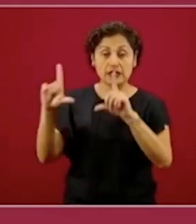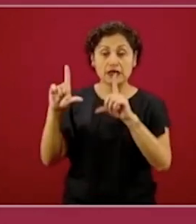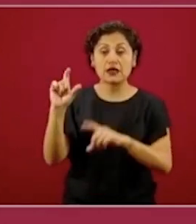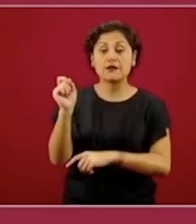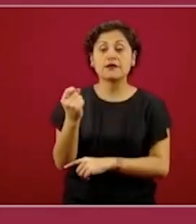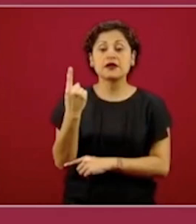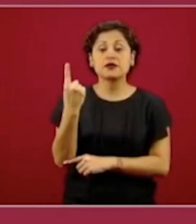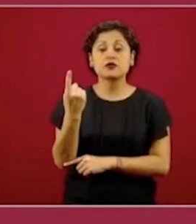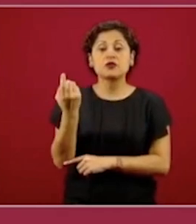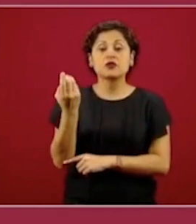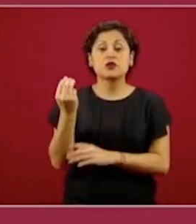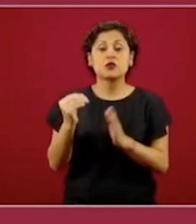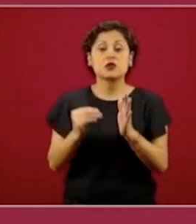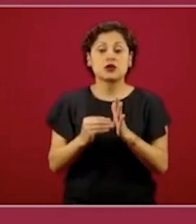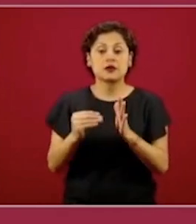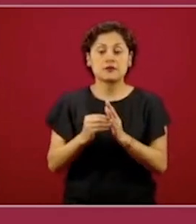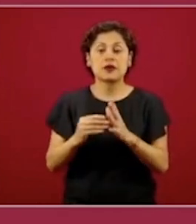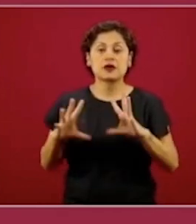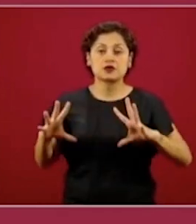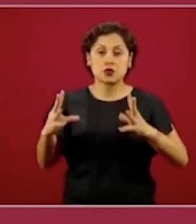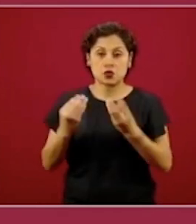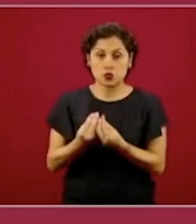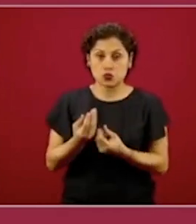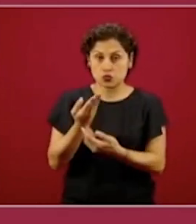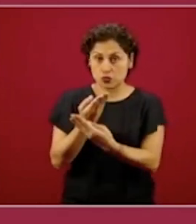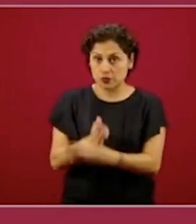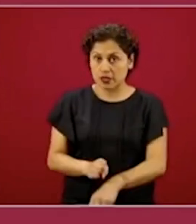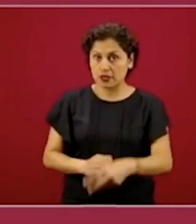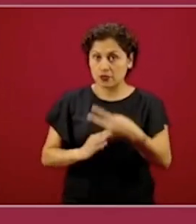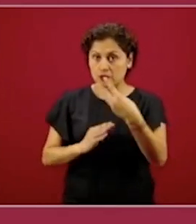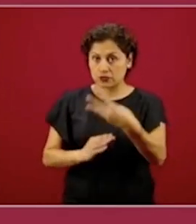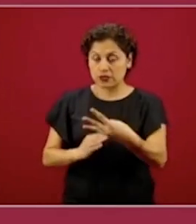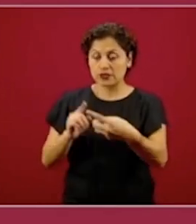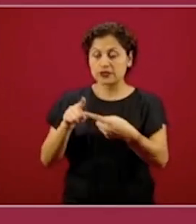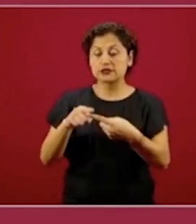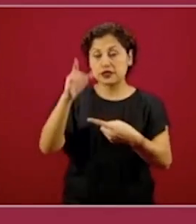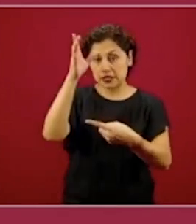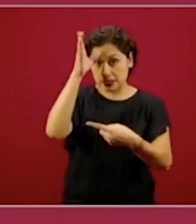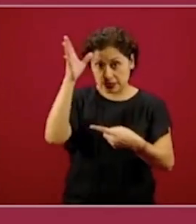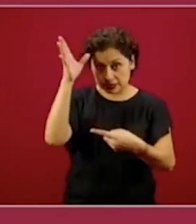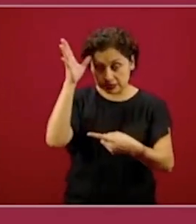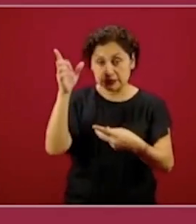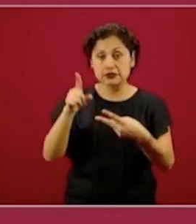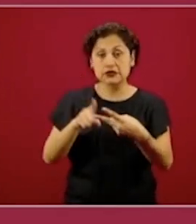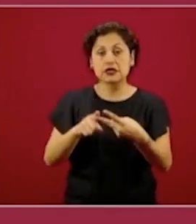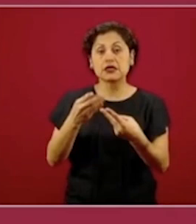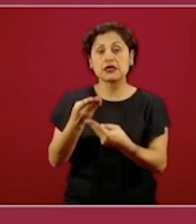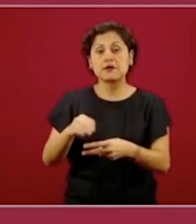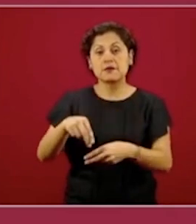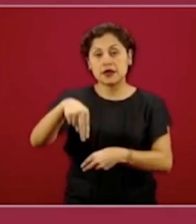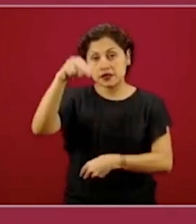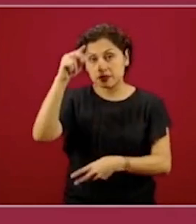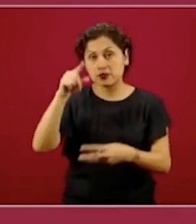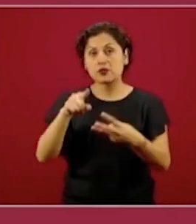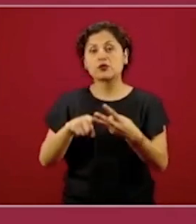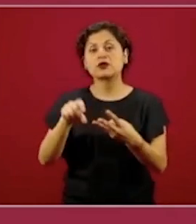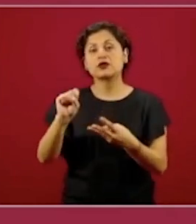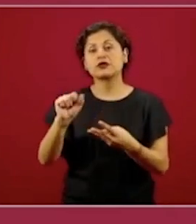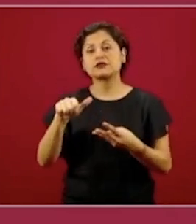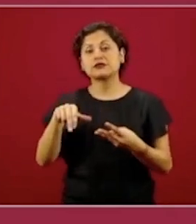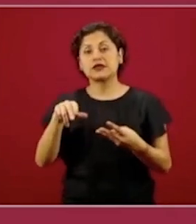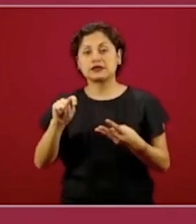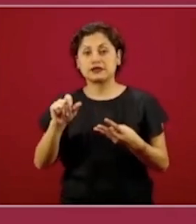con tres bancos, Banco Azteca, Banorte y Santander, y con estos tres bancos entonces nosotros